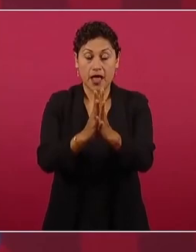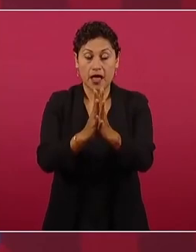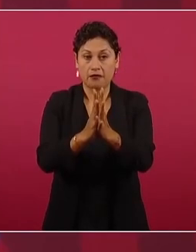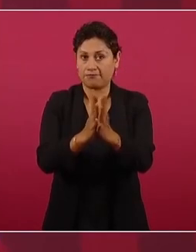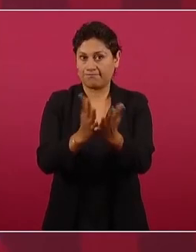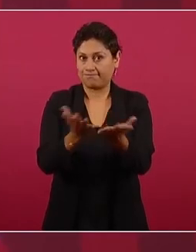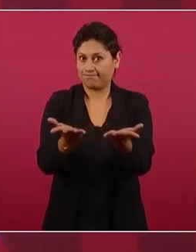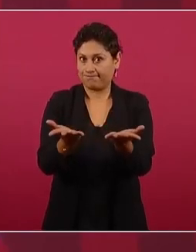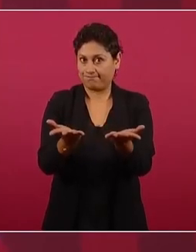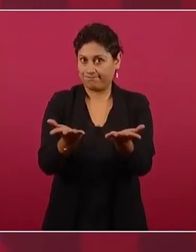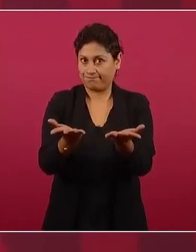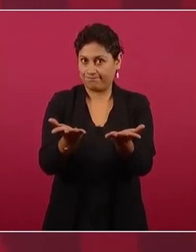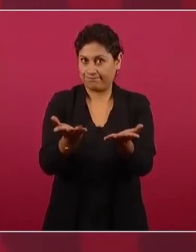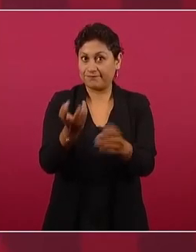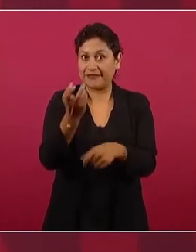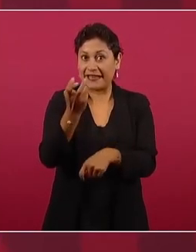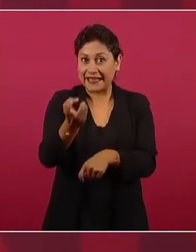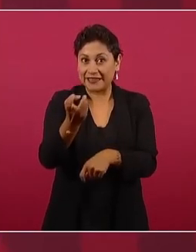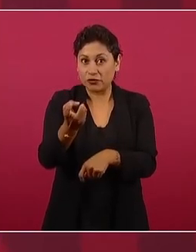no hay fraude.